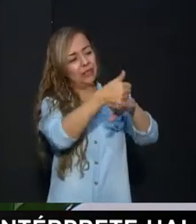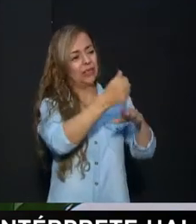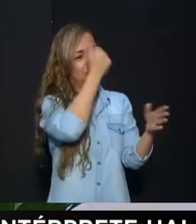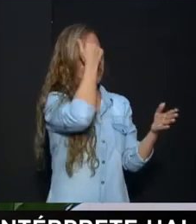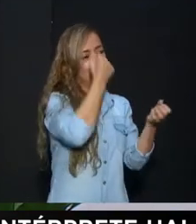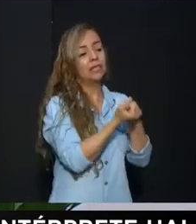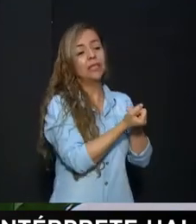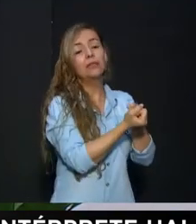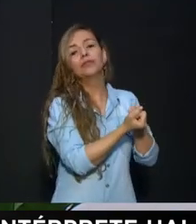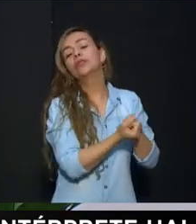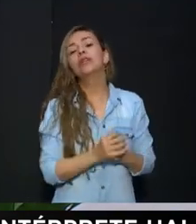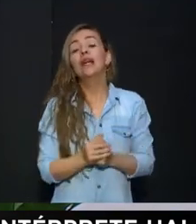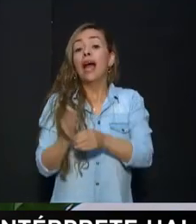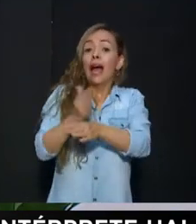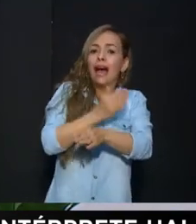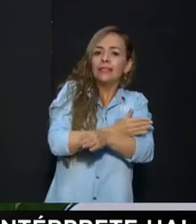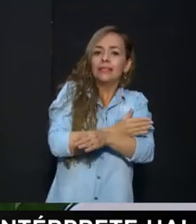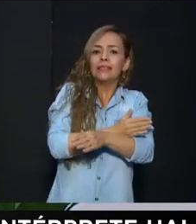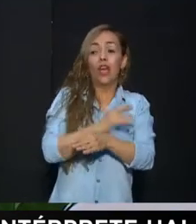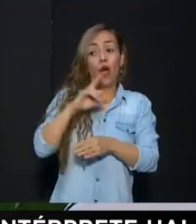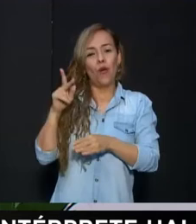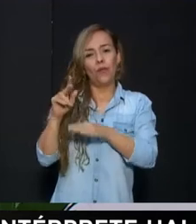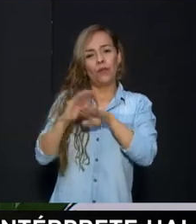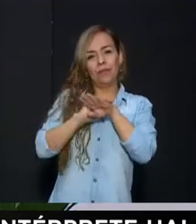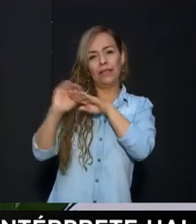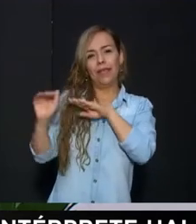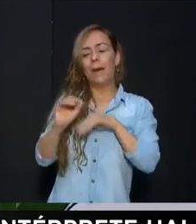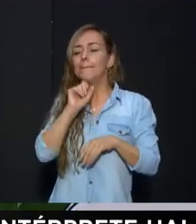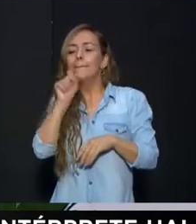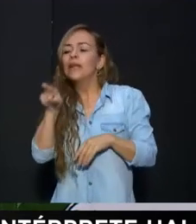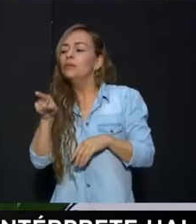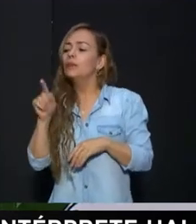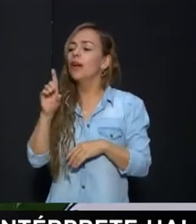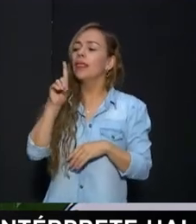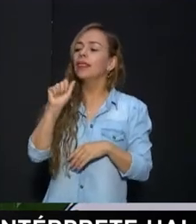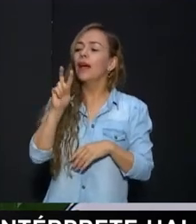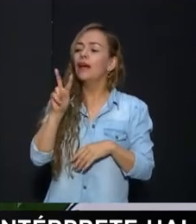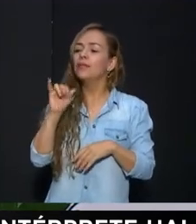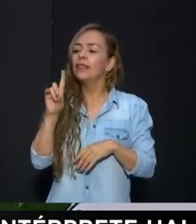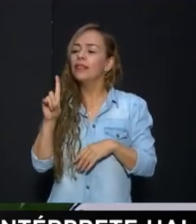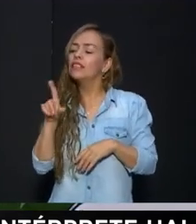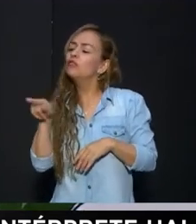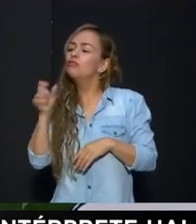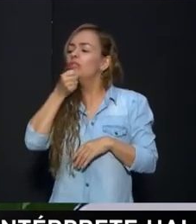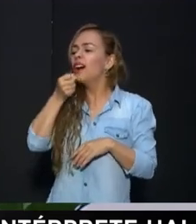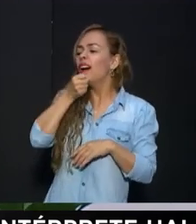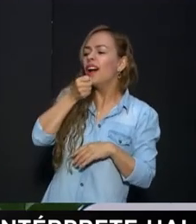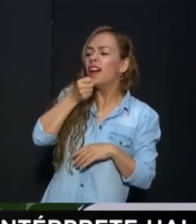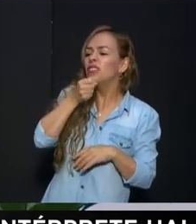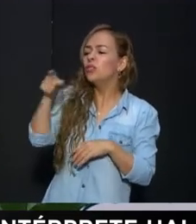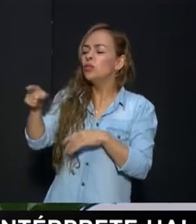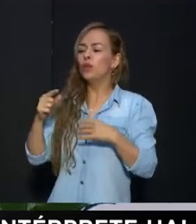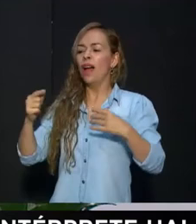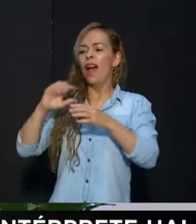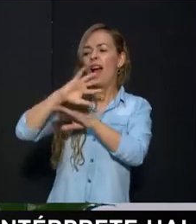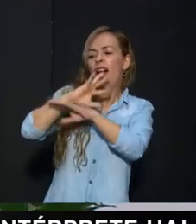una invitada también muy especial. David, yo le quiero preguntar a usted, con todo este tema de inclusión, usted que se mueve en el mundo de la música, del